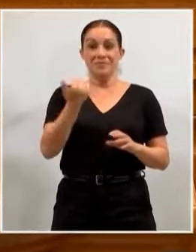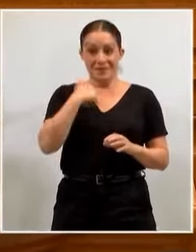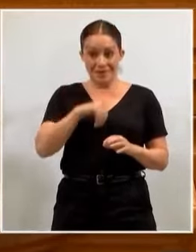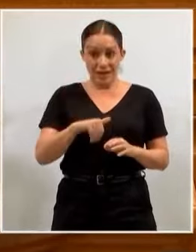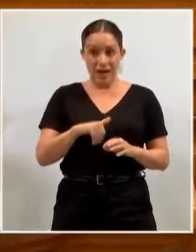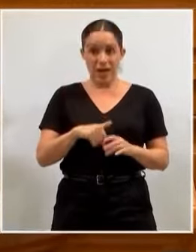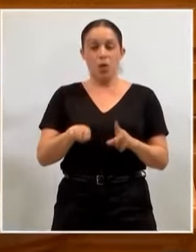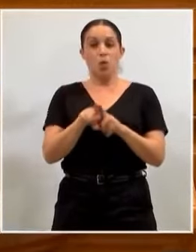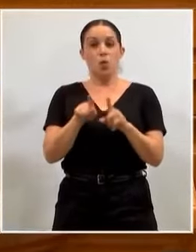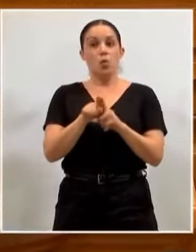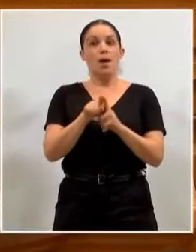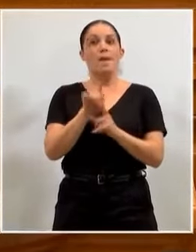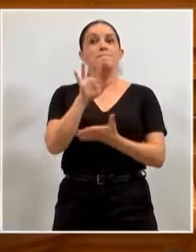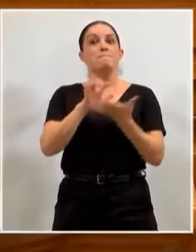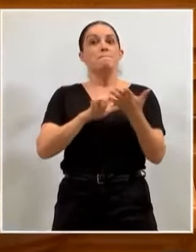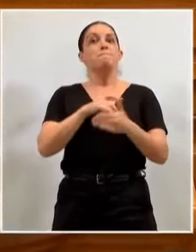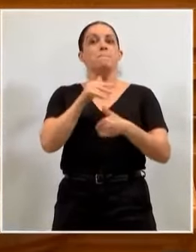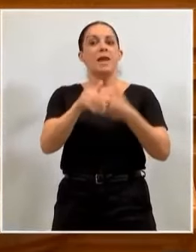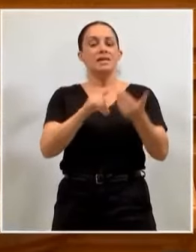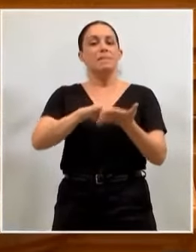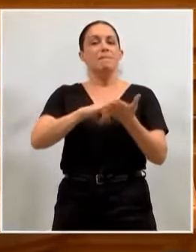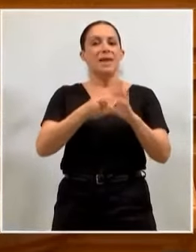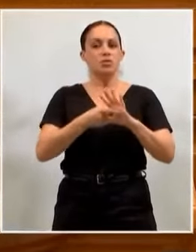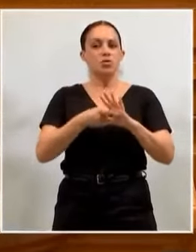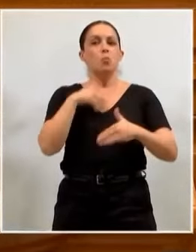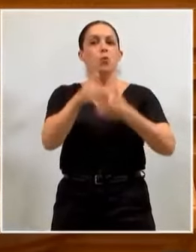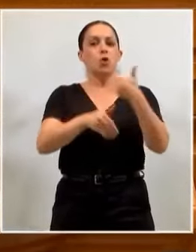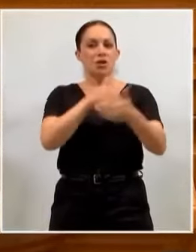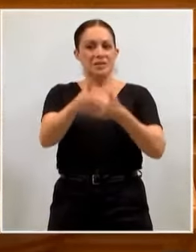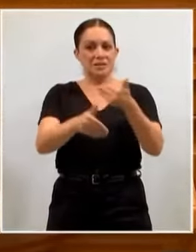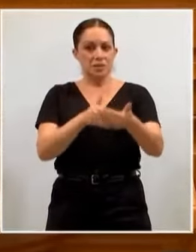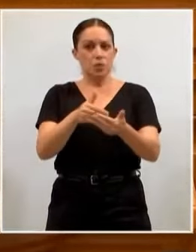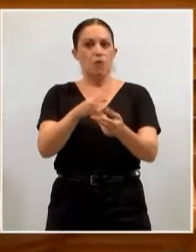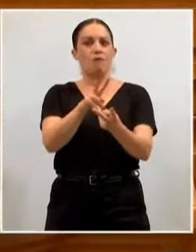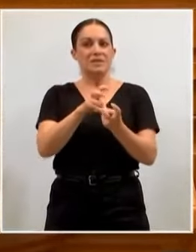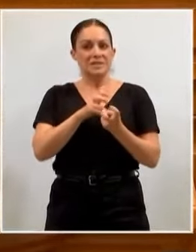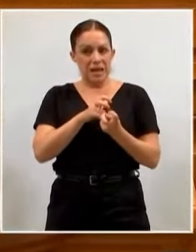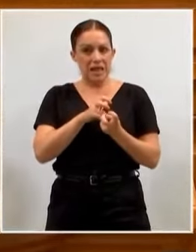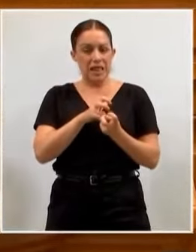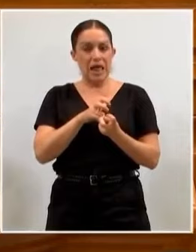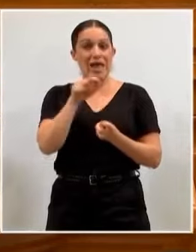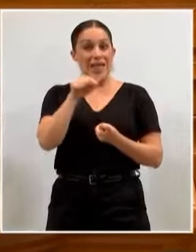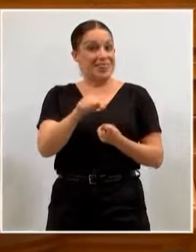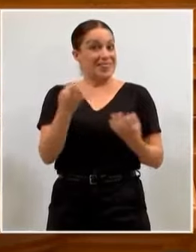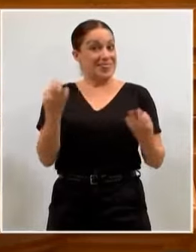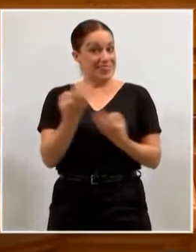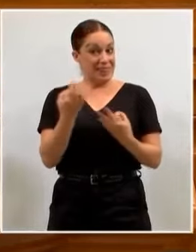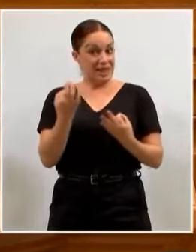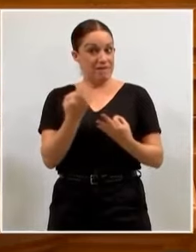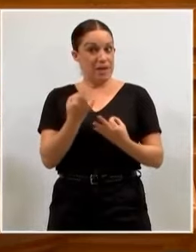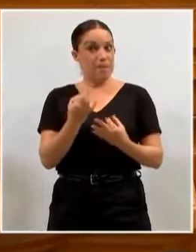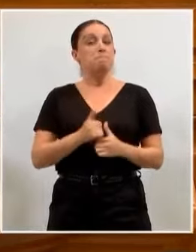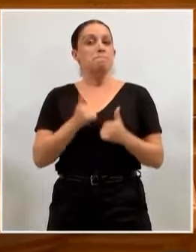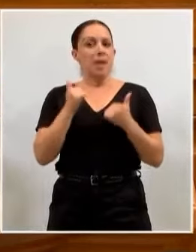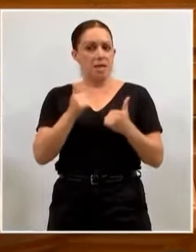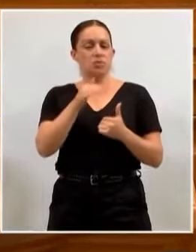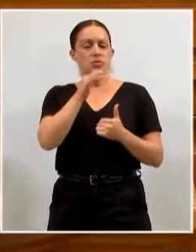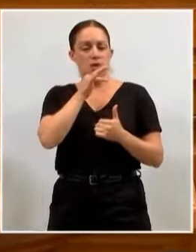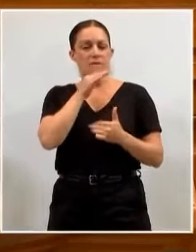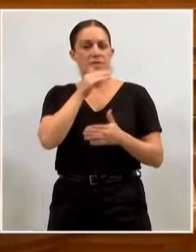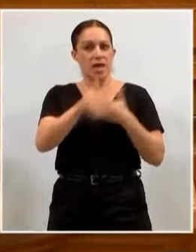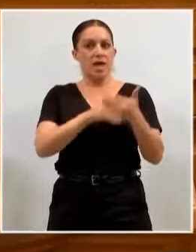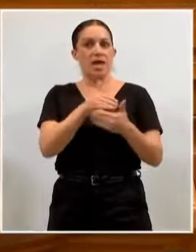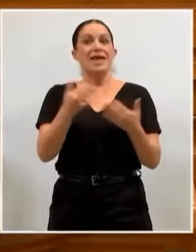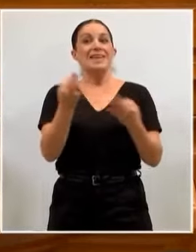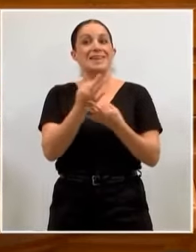un planteamiento progresivo y progresista de la fiscalidad, y así tiene que ser incluso más, tienen que pagar